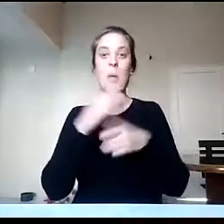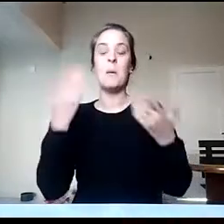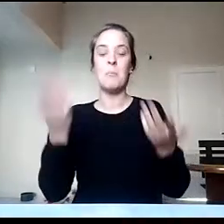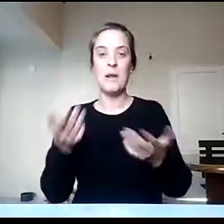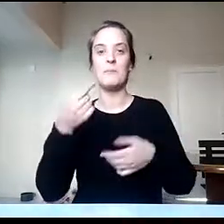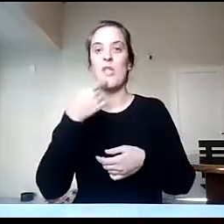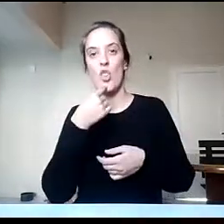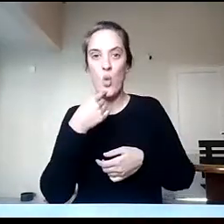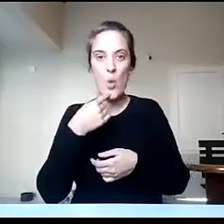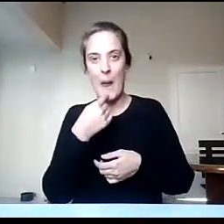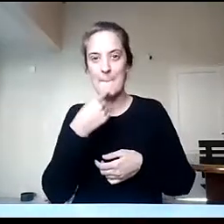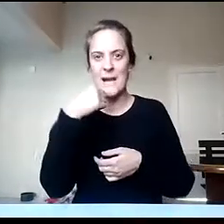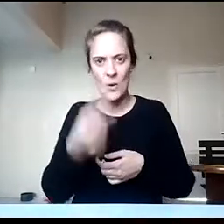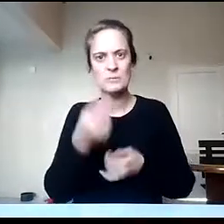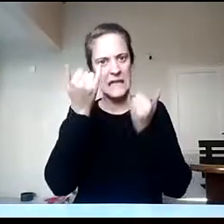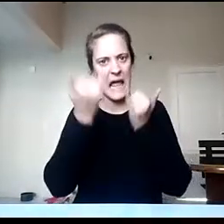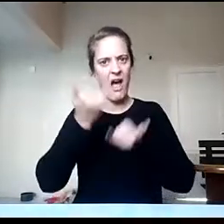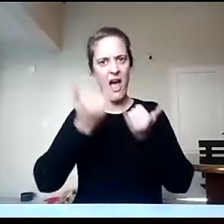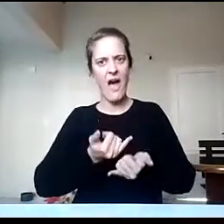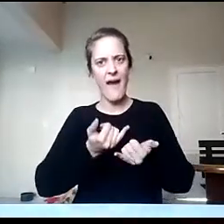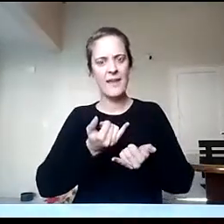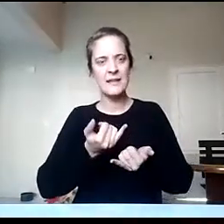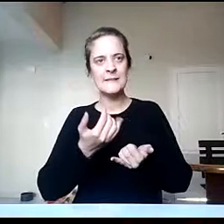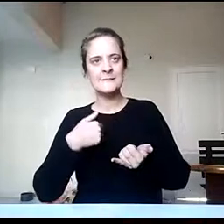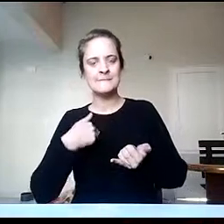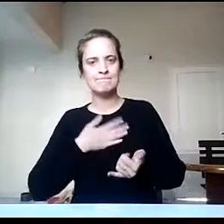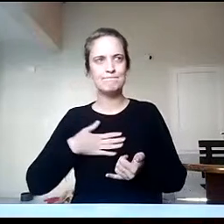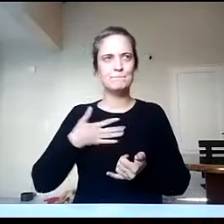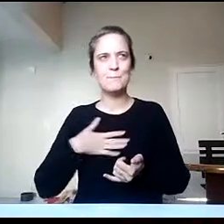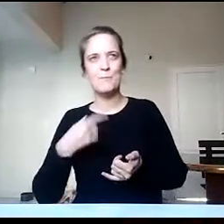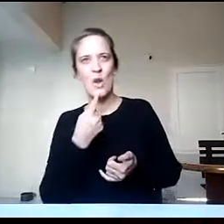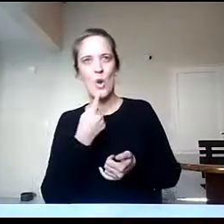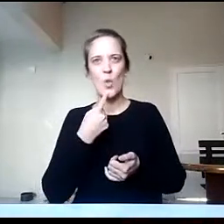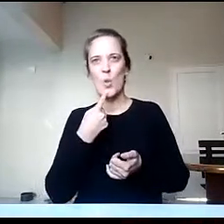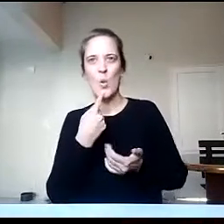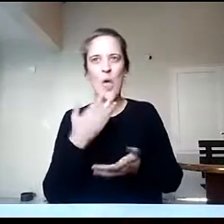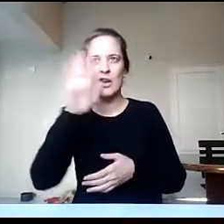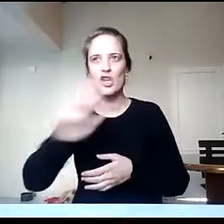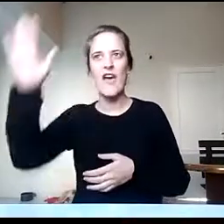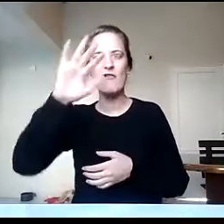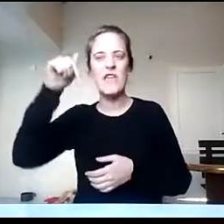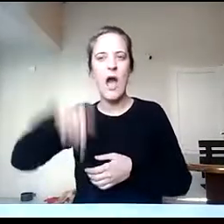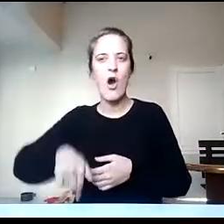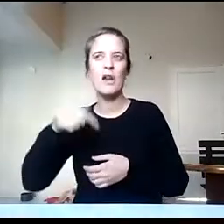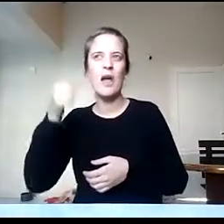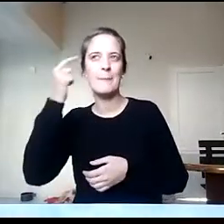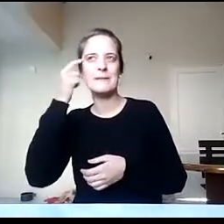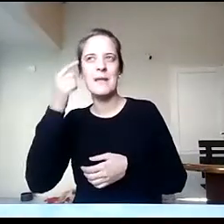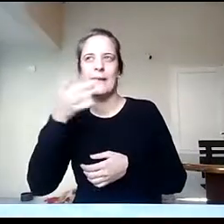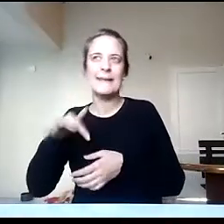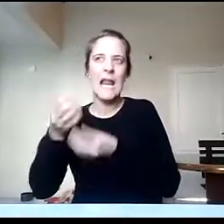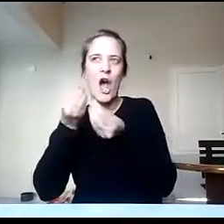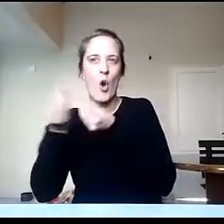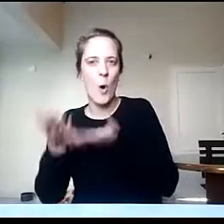que nos interpela o nos invita a pensar la geografía de hoy. Como les decíamos, una geografía distinta, una